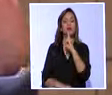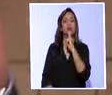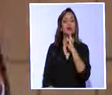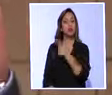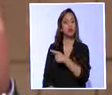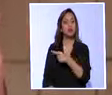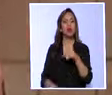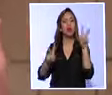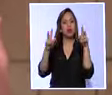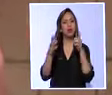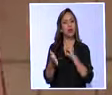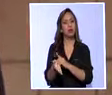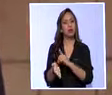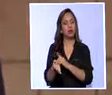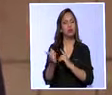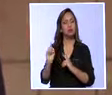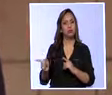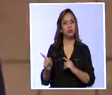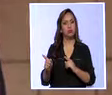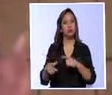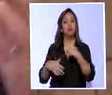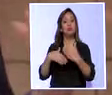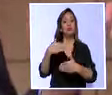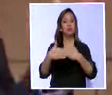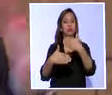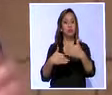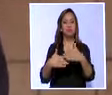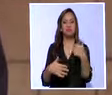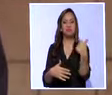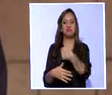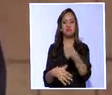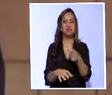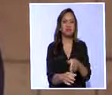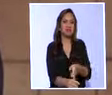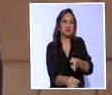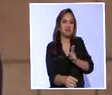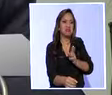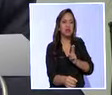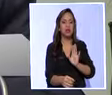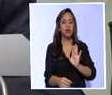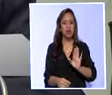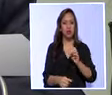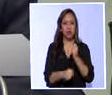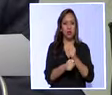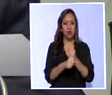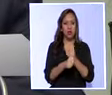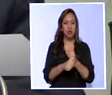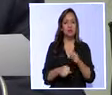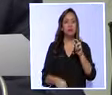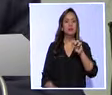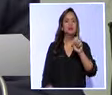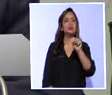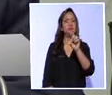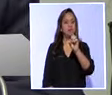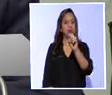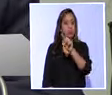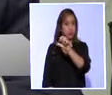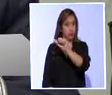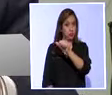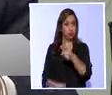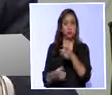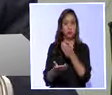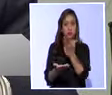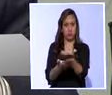por un tema médico. Luego se conoció que Pollitt renunció al cargo. Daniel Mendoza, proponente del juicio político,